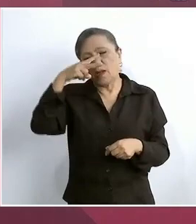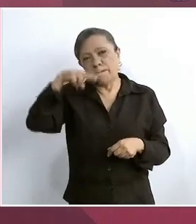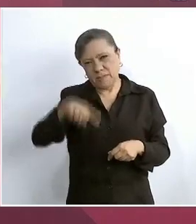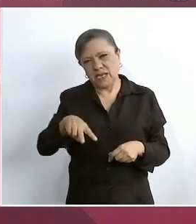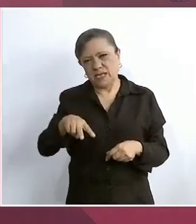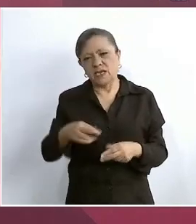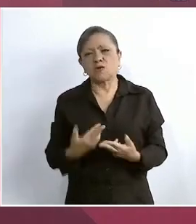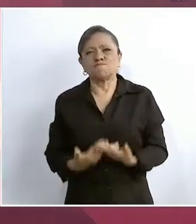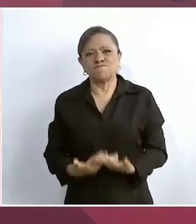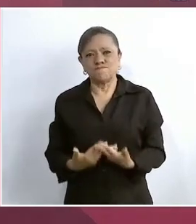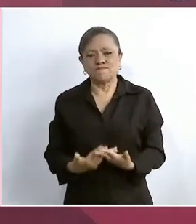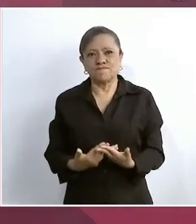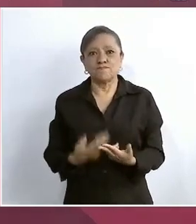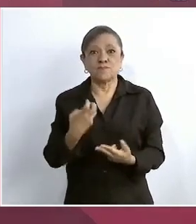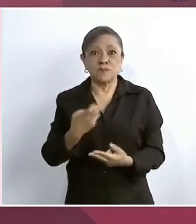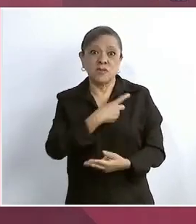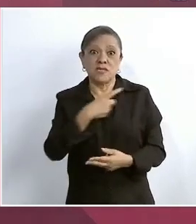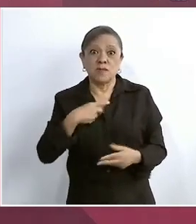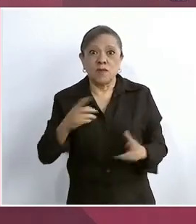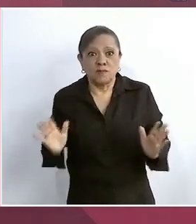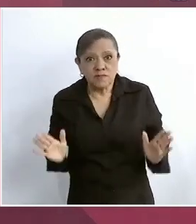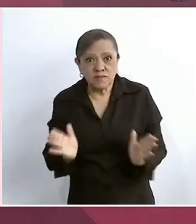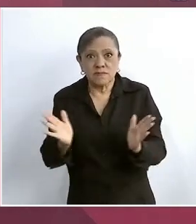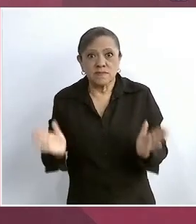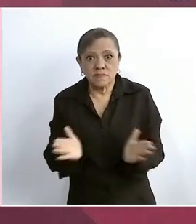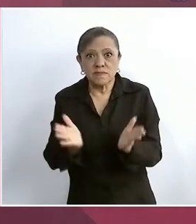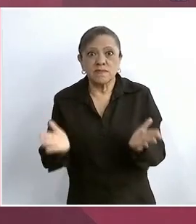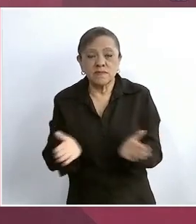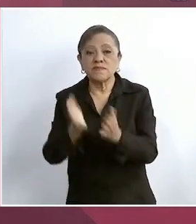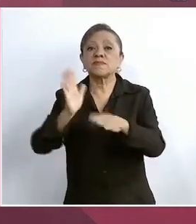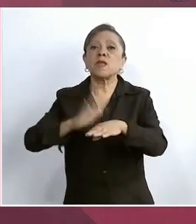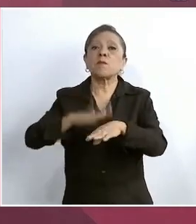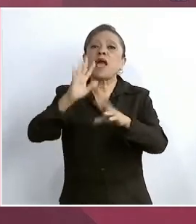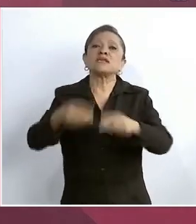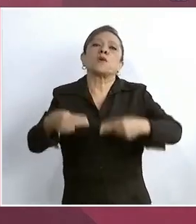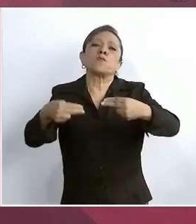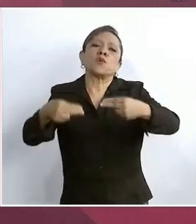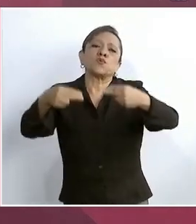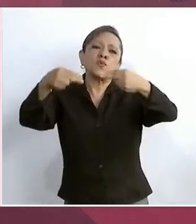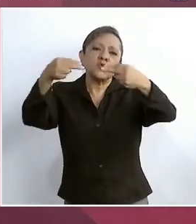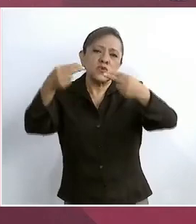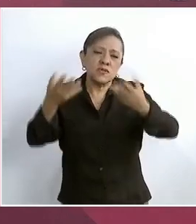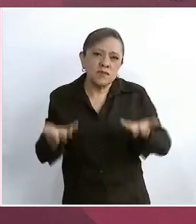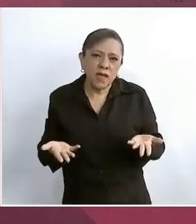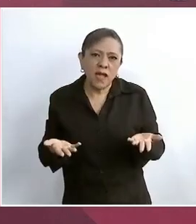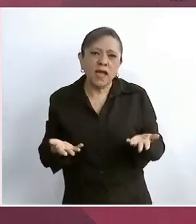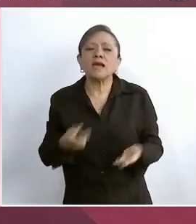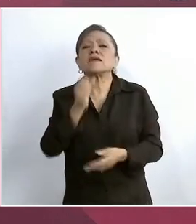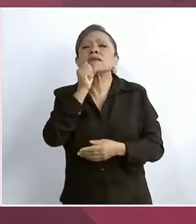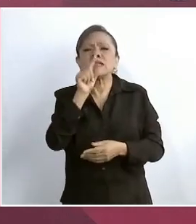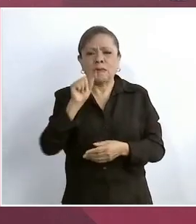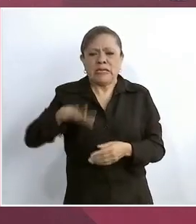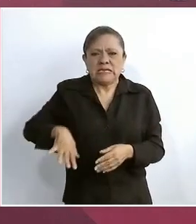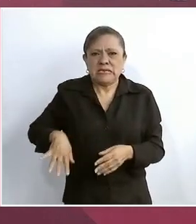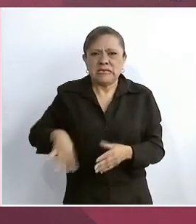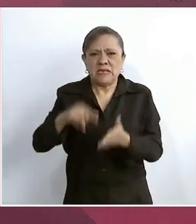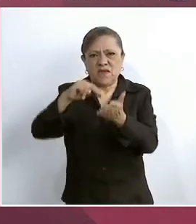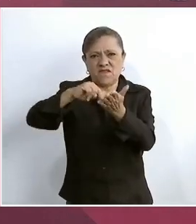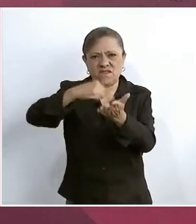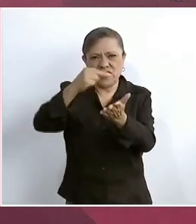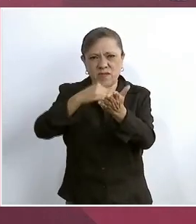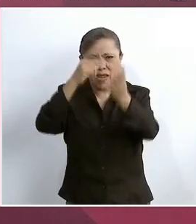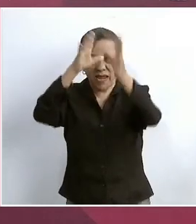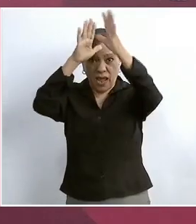impulsar más la actividad productiva y acabamos también de firmar un acuerdo con